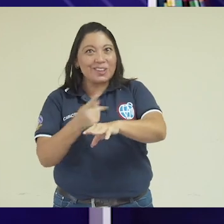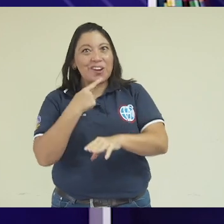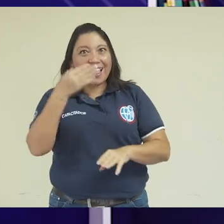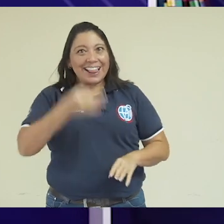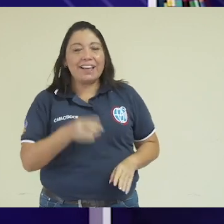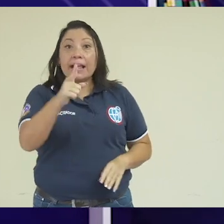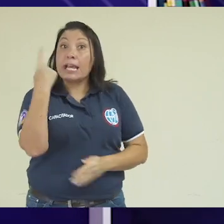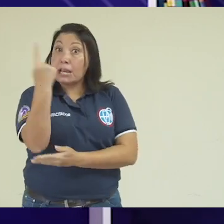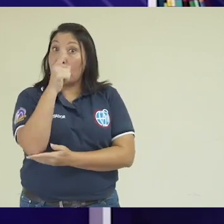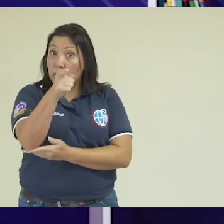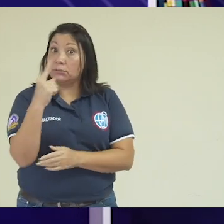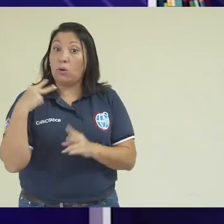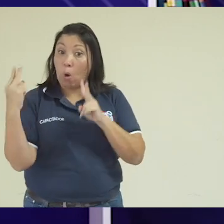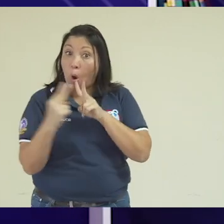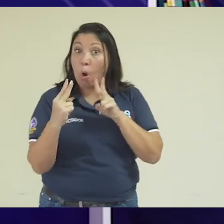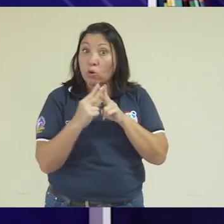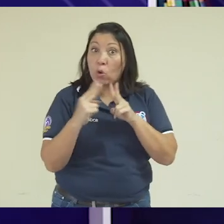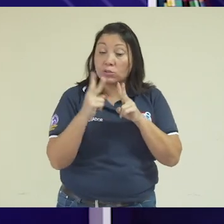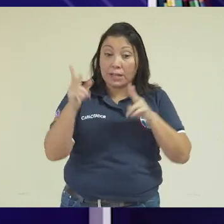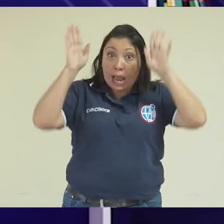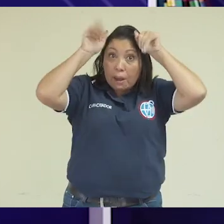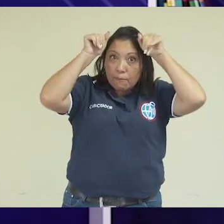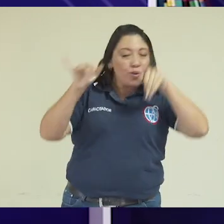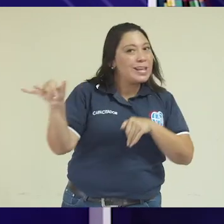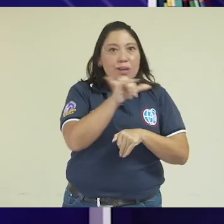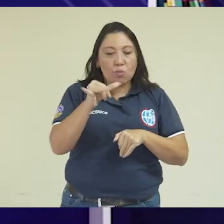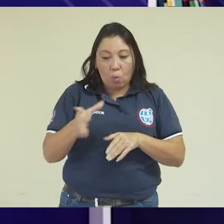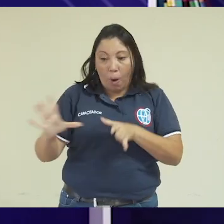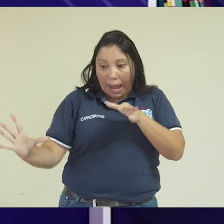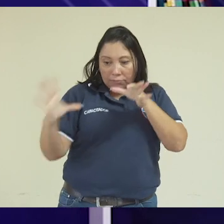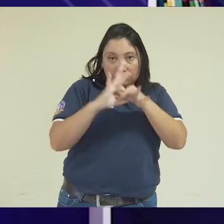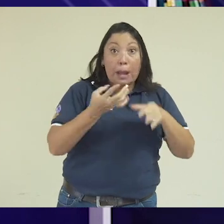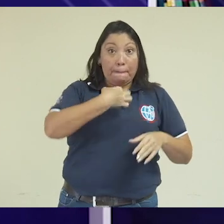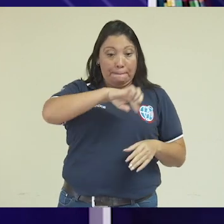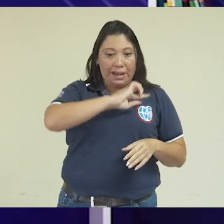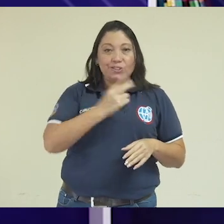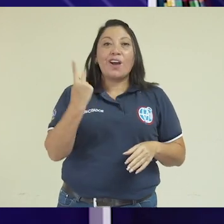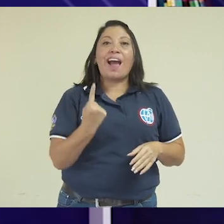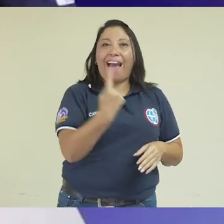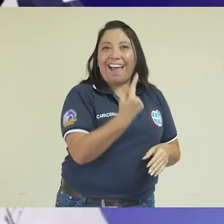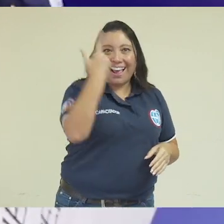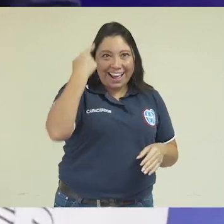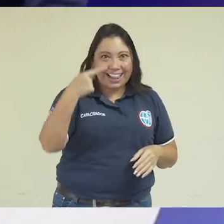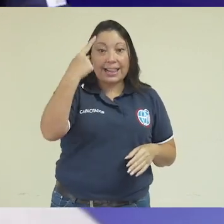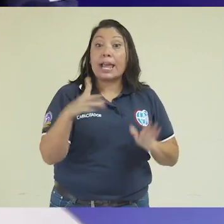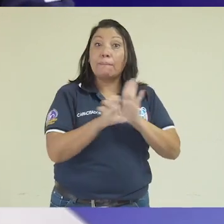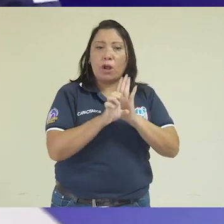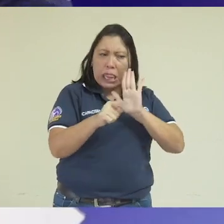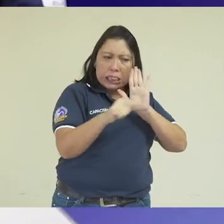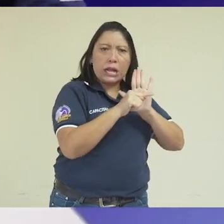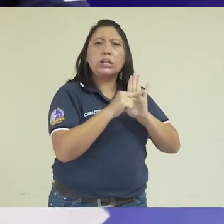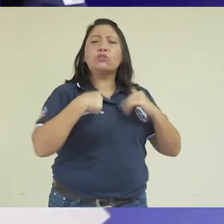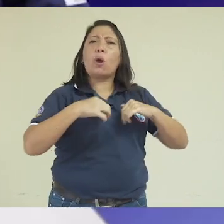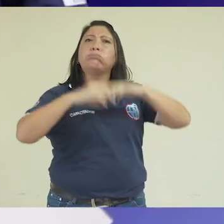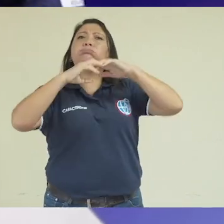Es importante conocer esta historia y poder ocuparla en nuestra vida como resiliencia para cada día. De algo negativo,